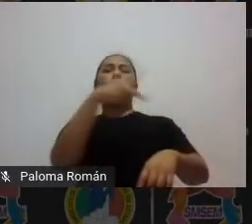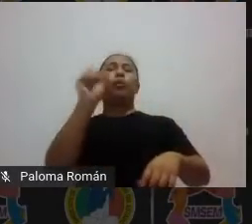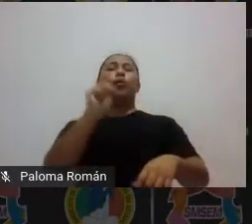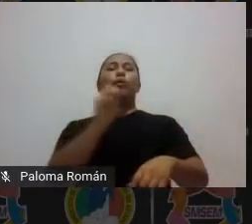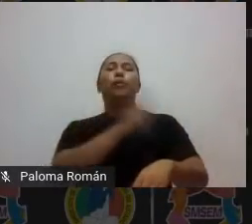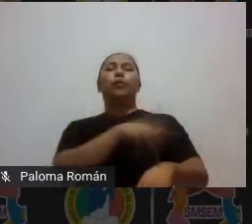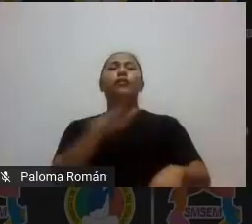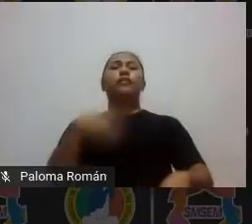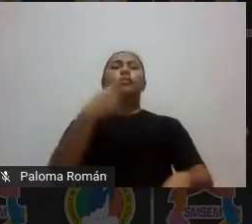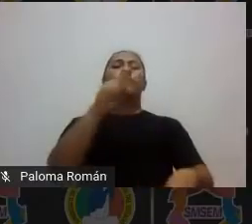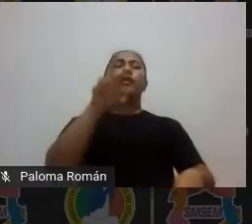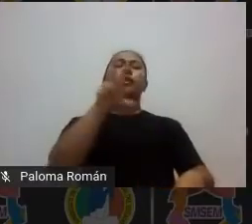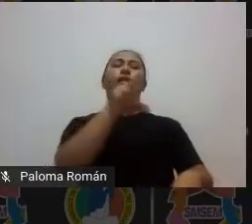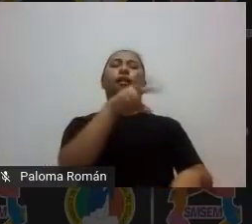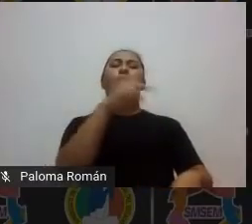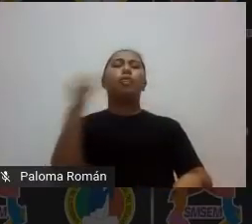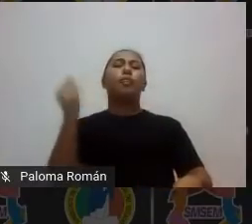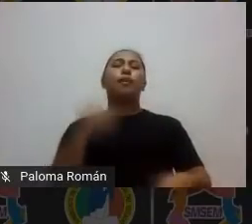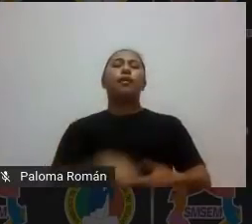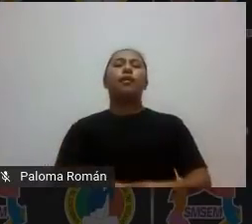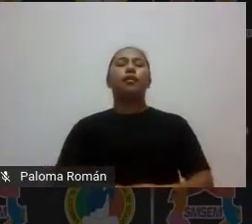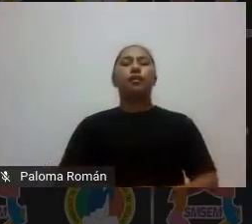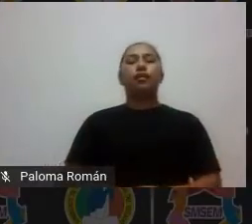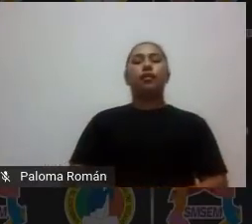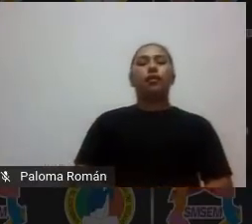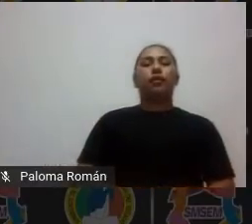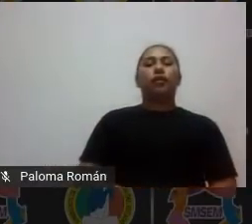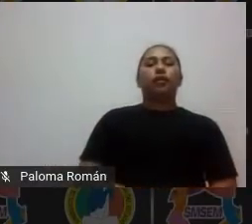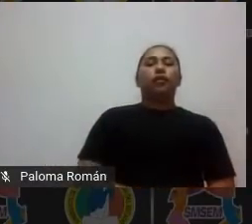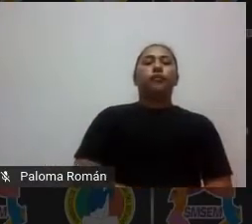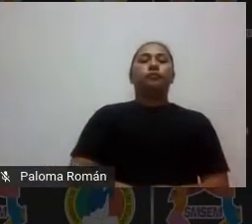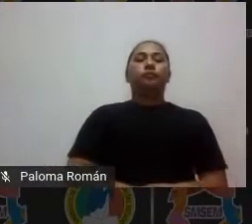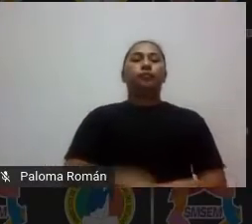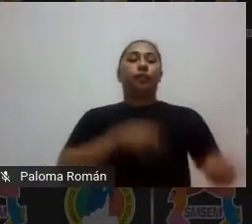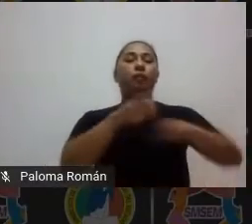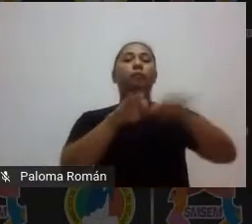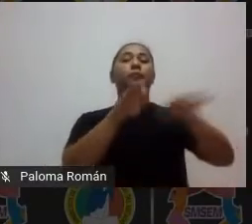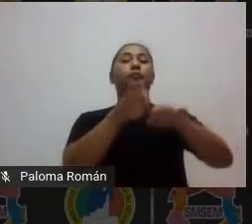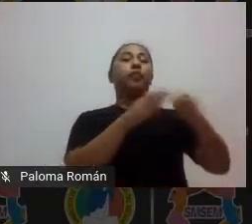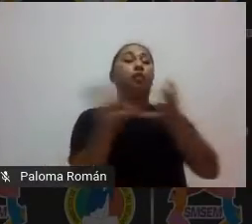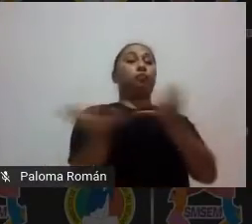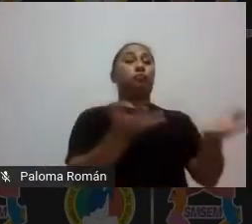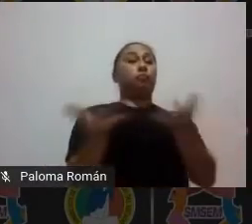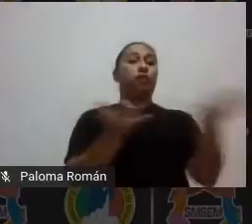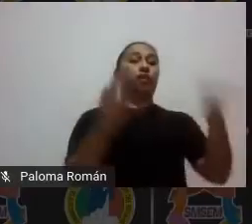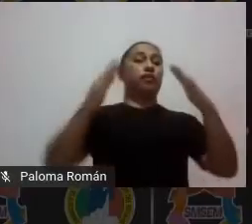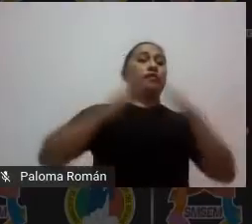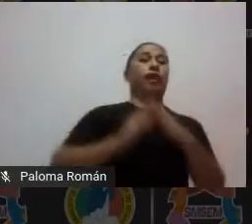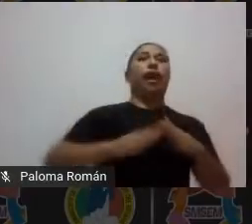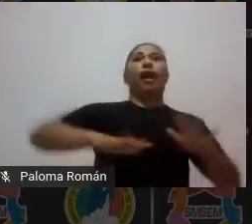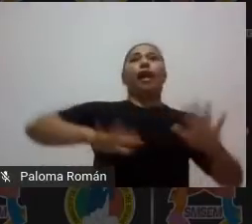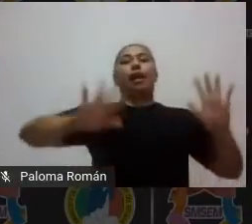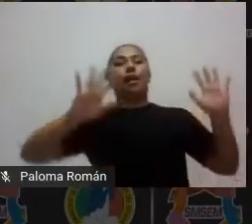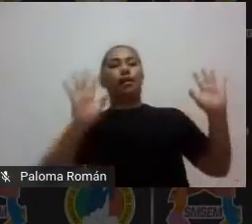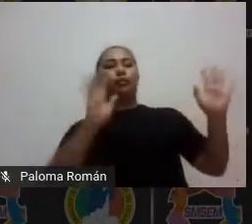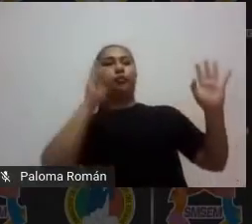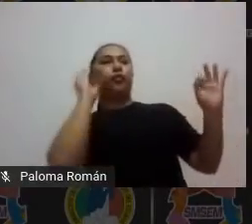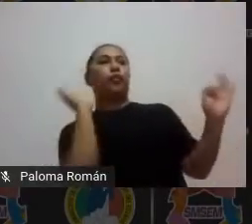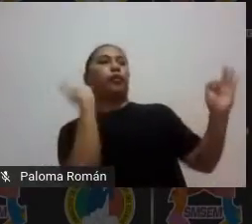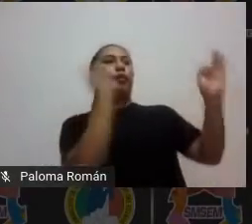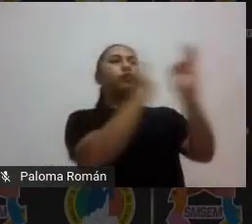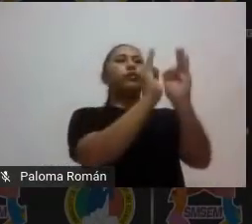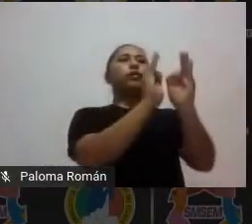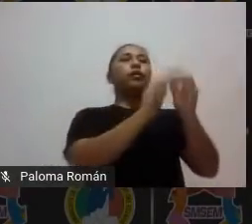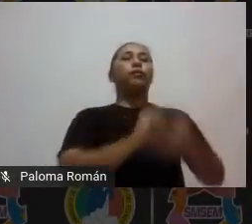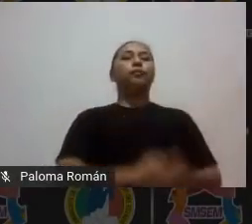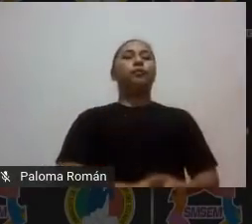les va recomendando cosas que perfectamente las pueden desarrollar en su casa ah pero el día que nos veamos el día